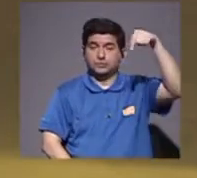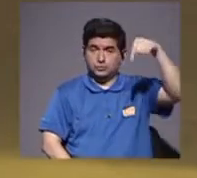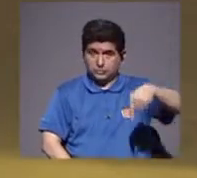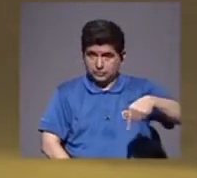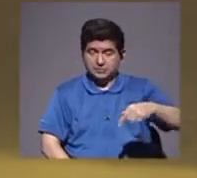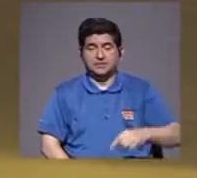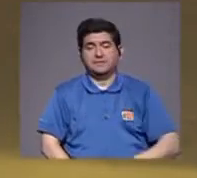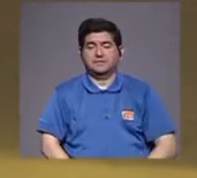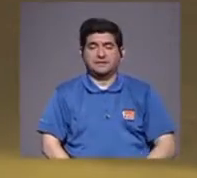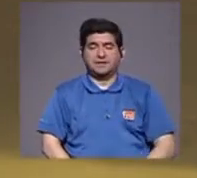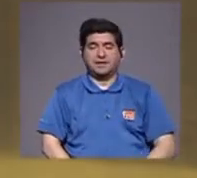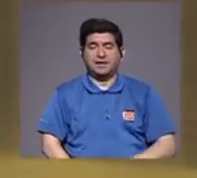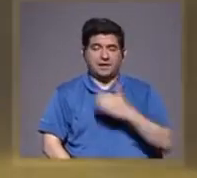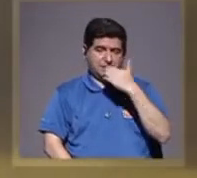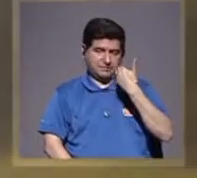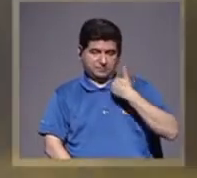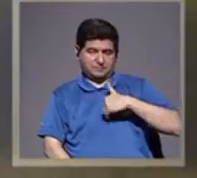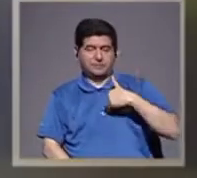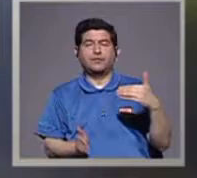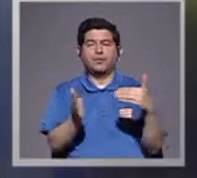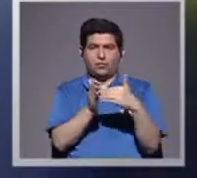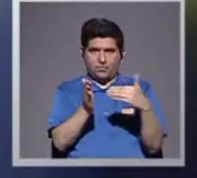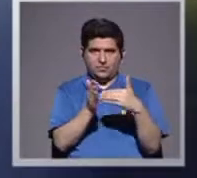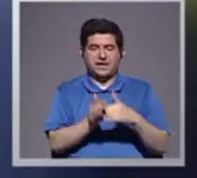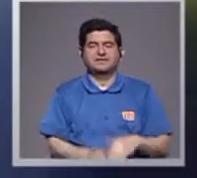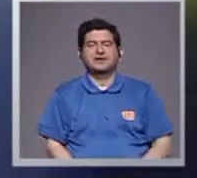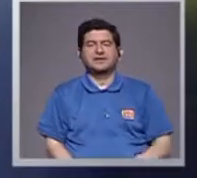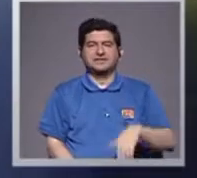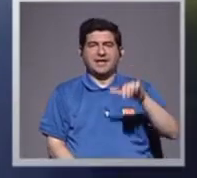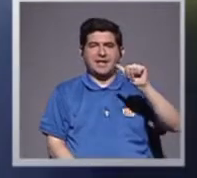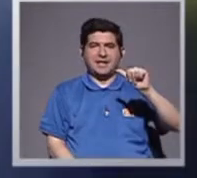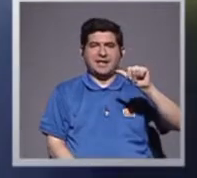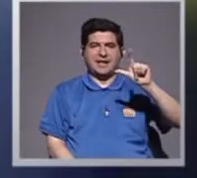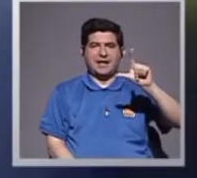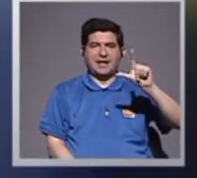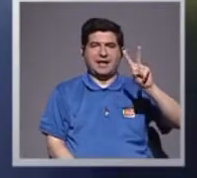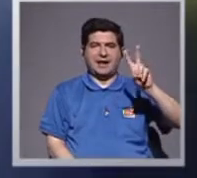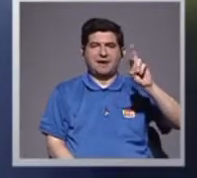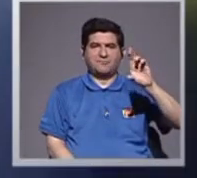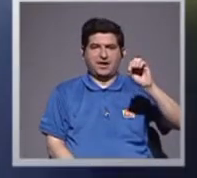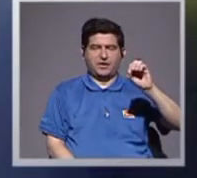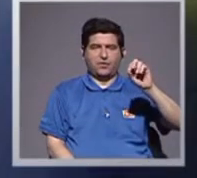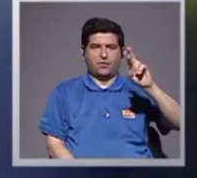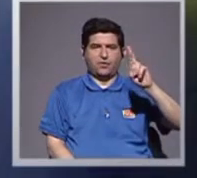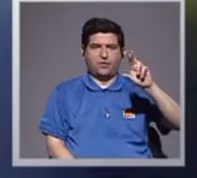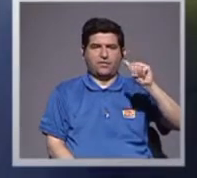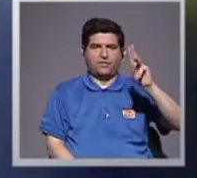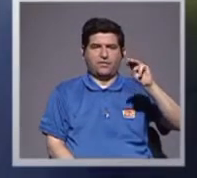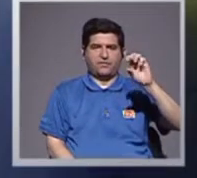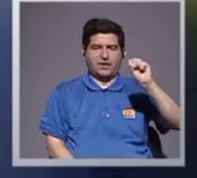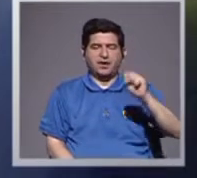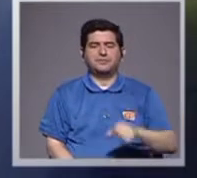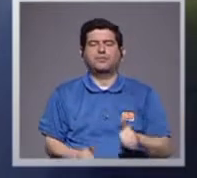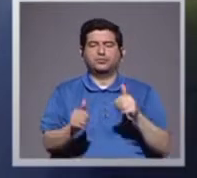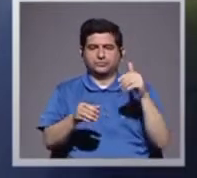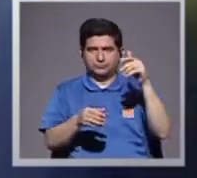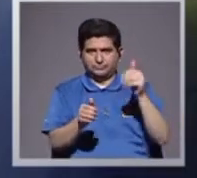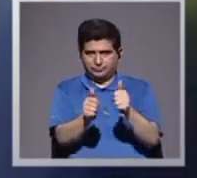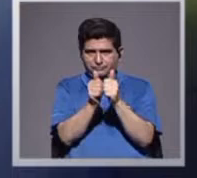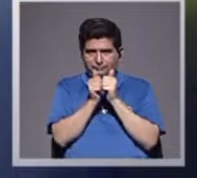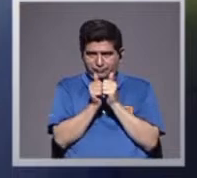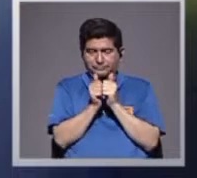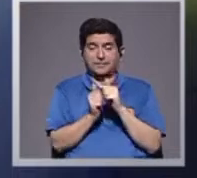tenemos el privilegio de volver a tener a don Álvaro Ramos con nosotros. Don Álvaro es una